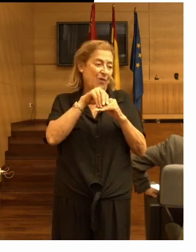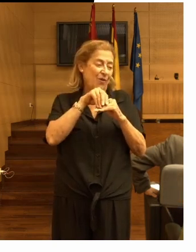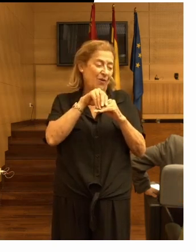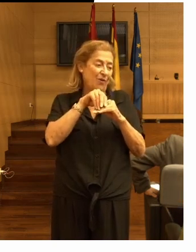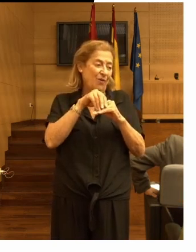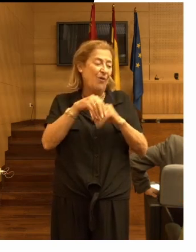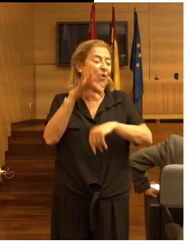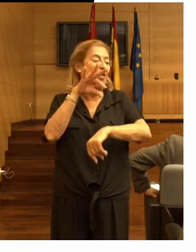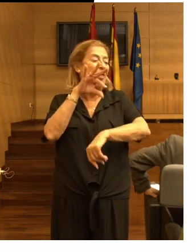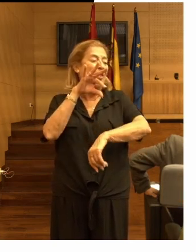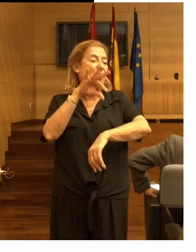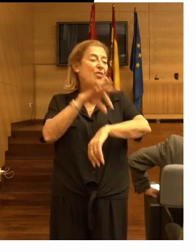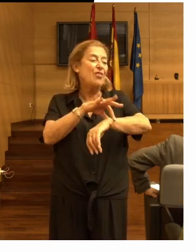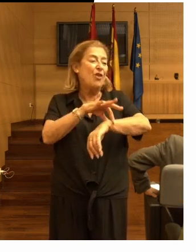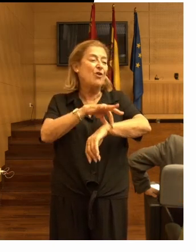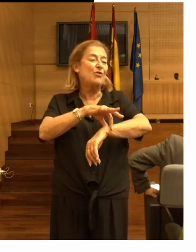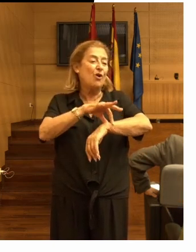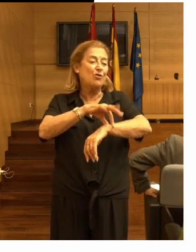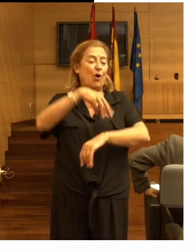doctor Stephen Miles